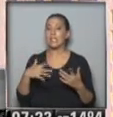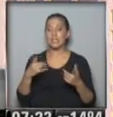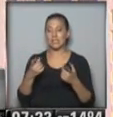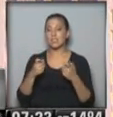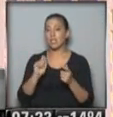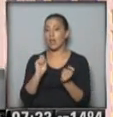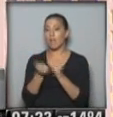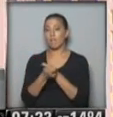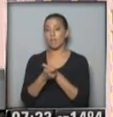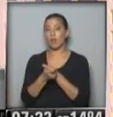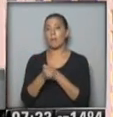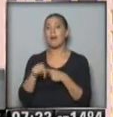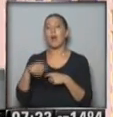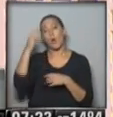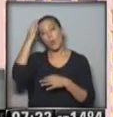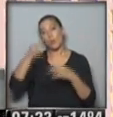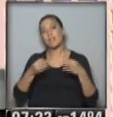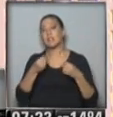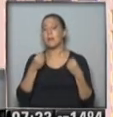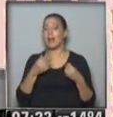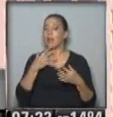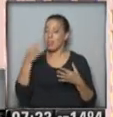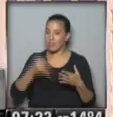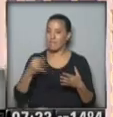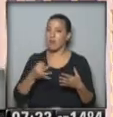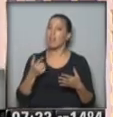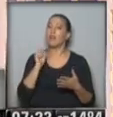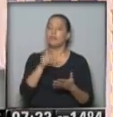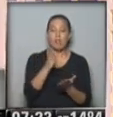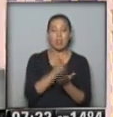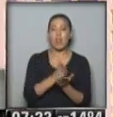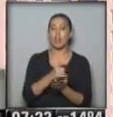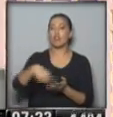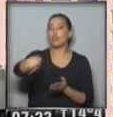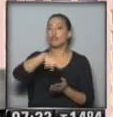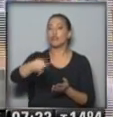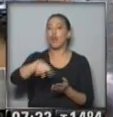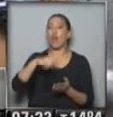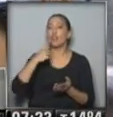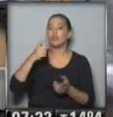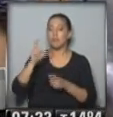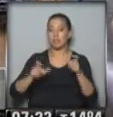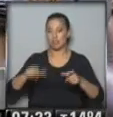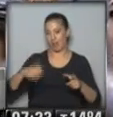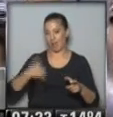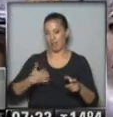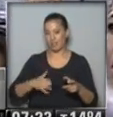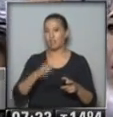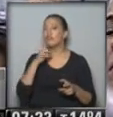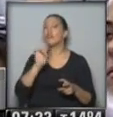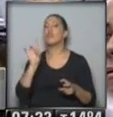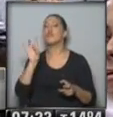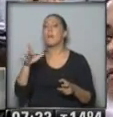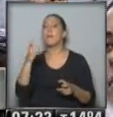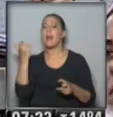una reforma en la justicia para que garantice verdaderamente los derechos de todos los ciudadanos, no todos aquellos solamente que tienen